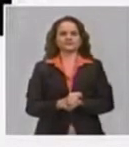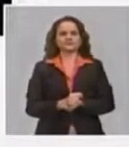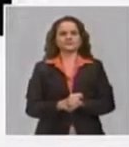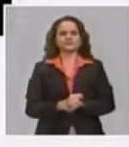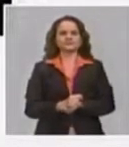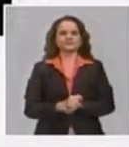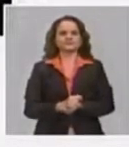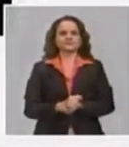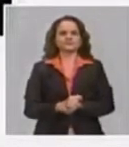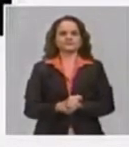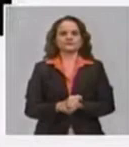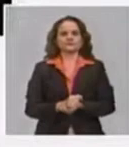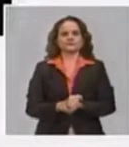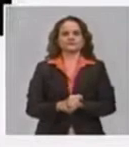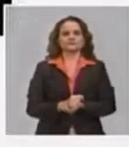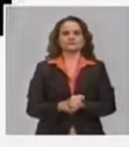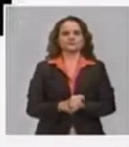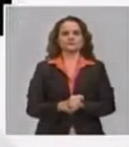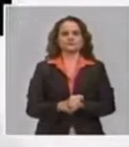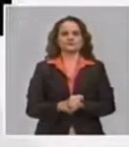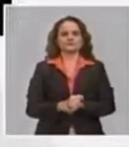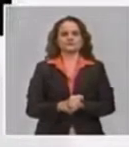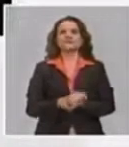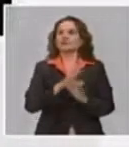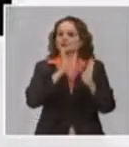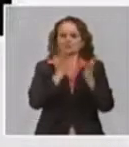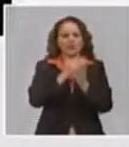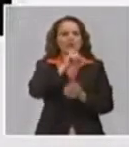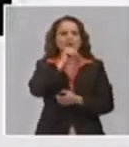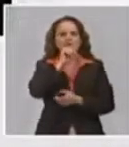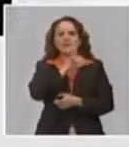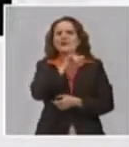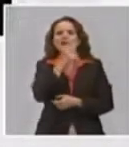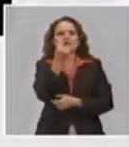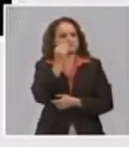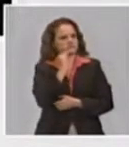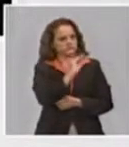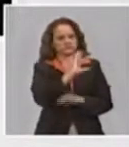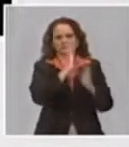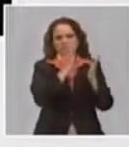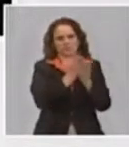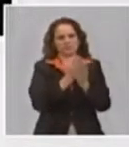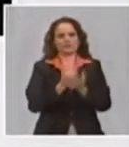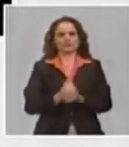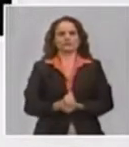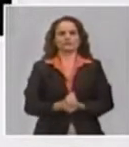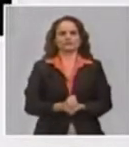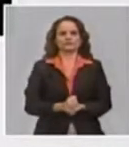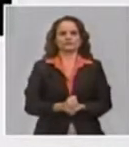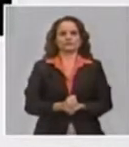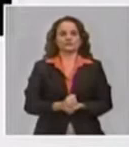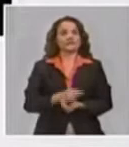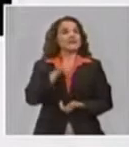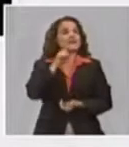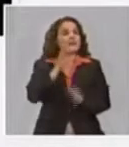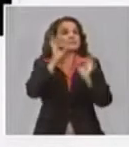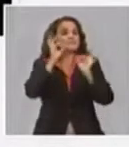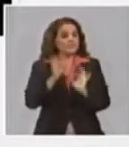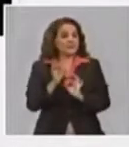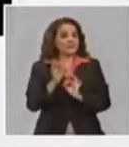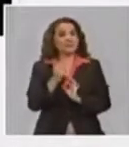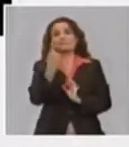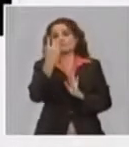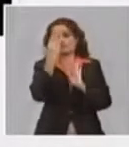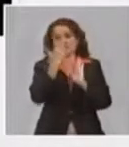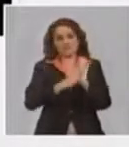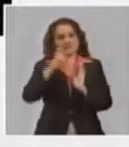madres también están beneficiadas con esta garantía. Esta garantía es del 100%, el primer